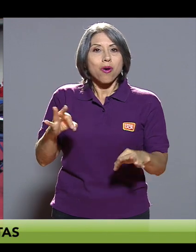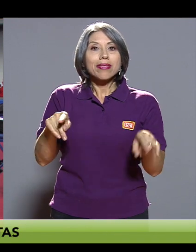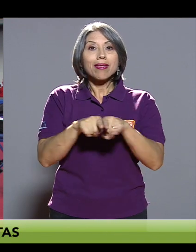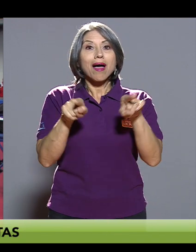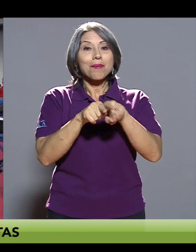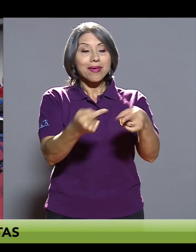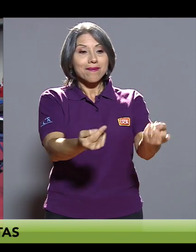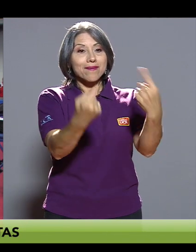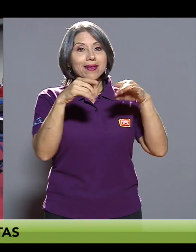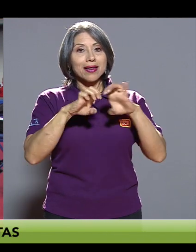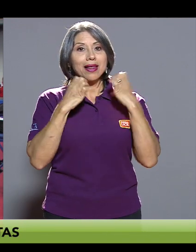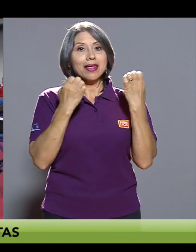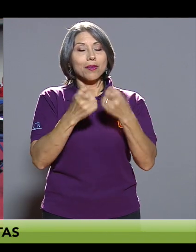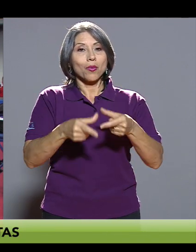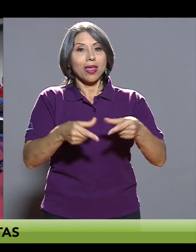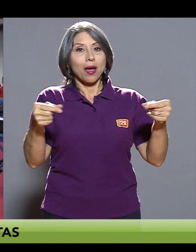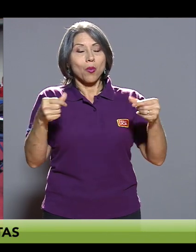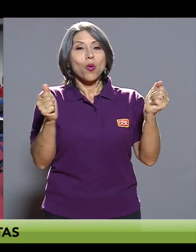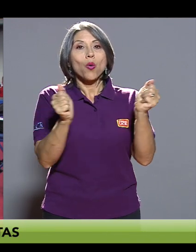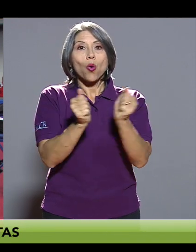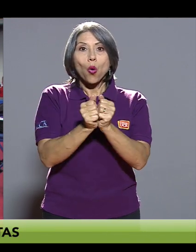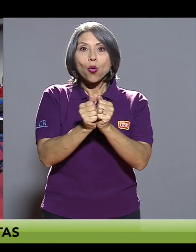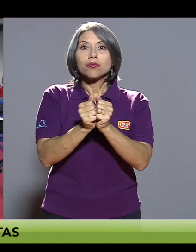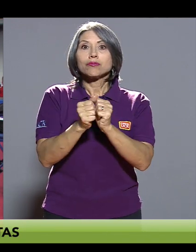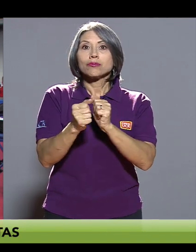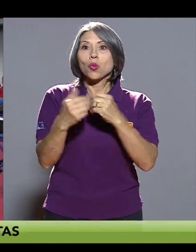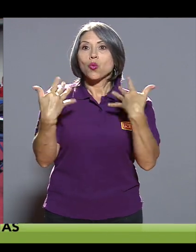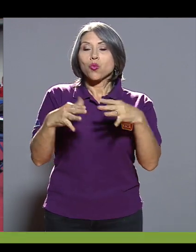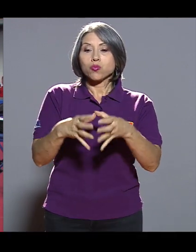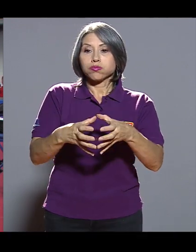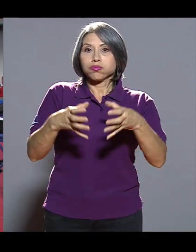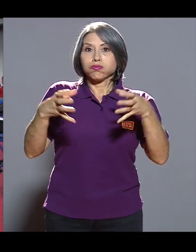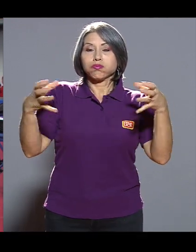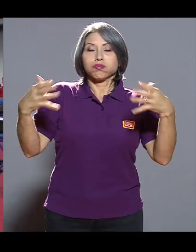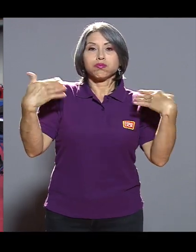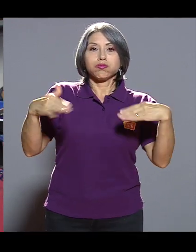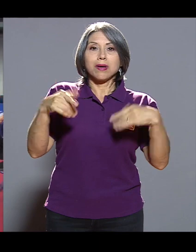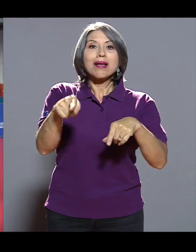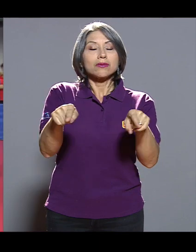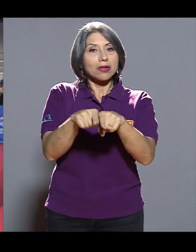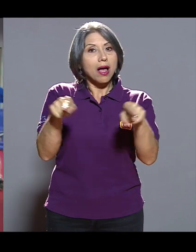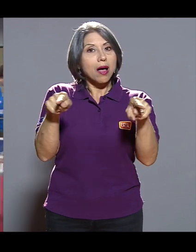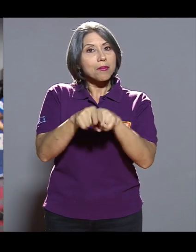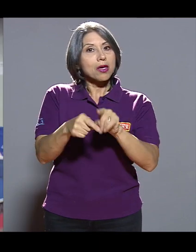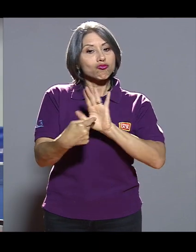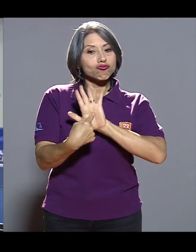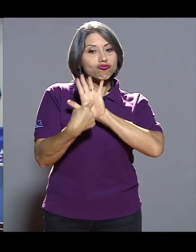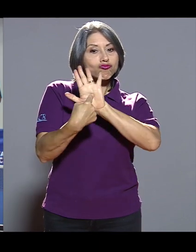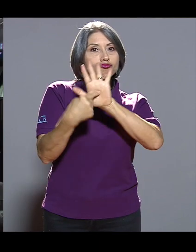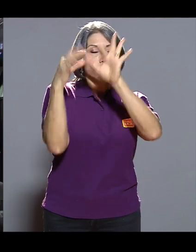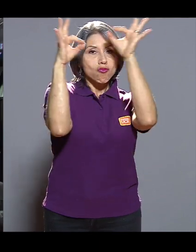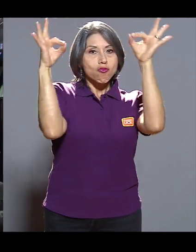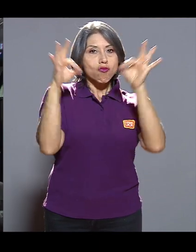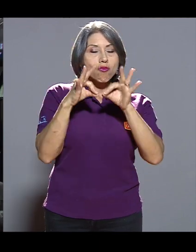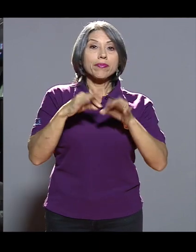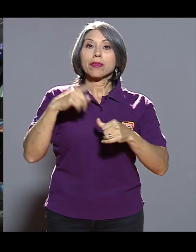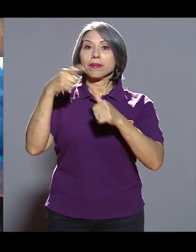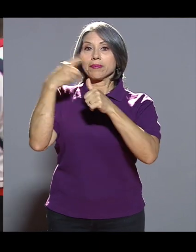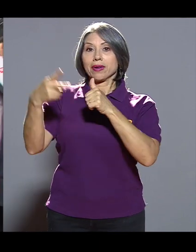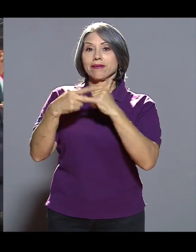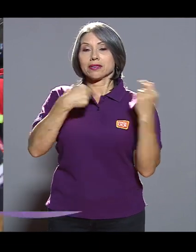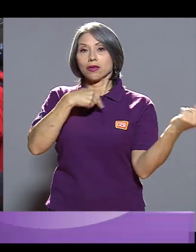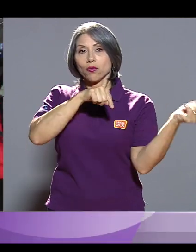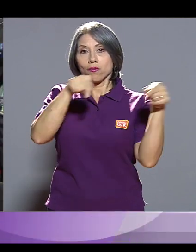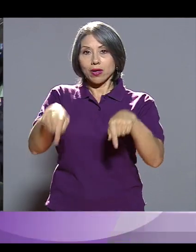el equipo de Japón con una delegación numerosa y que eso también le da un realce al torneo. La primera vez que vengo